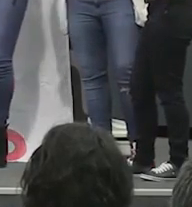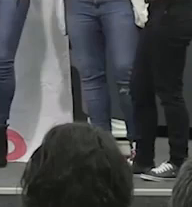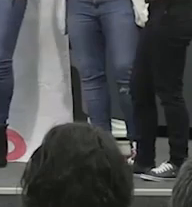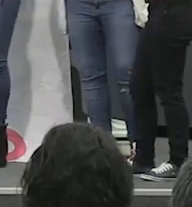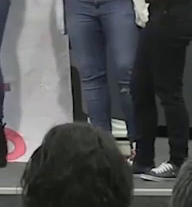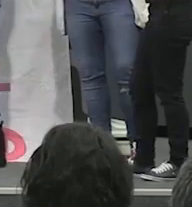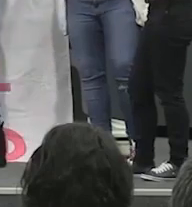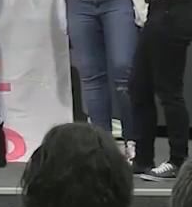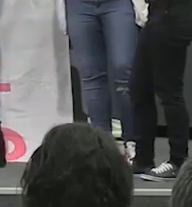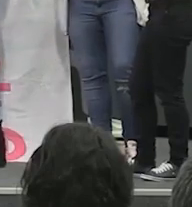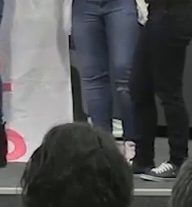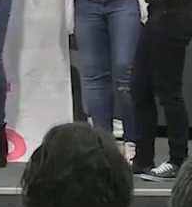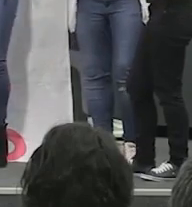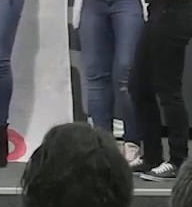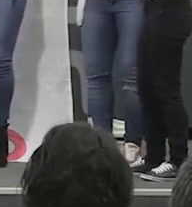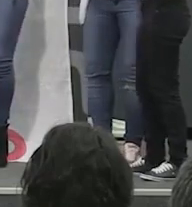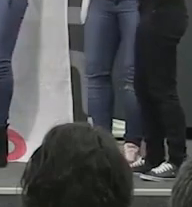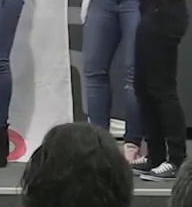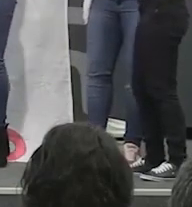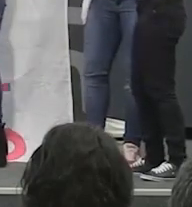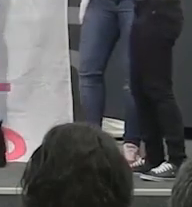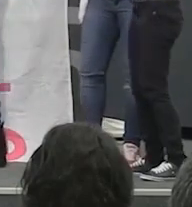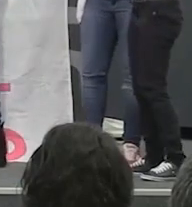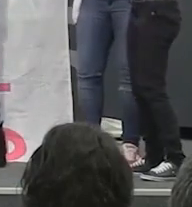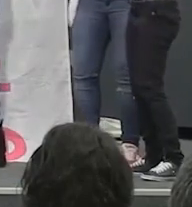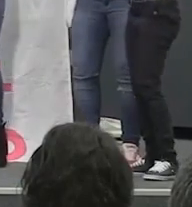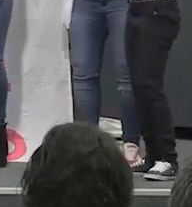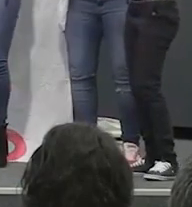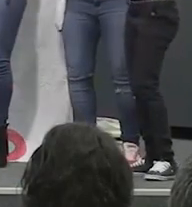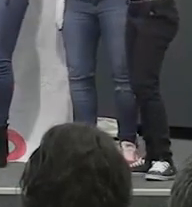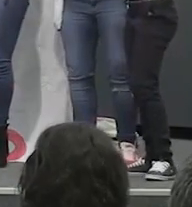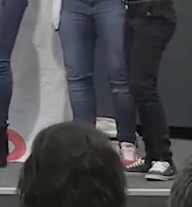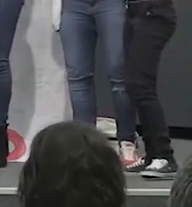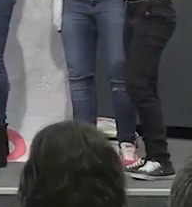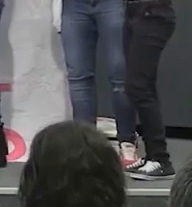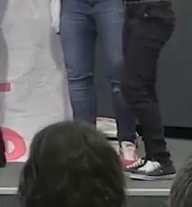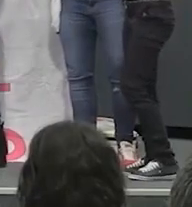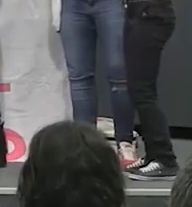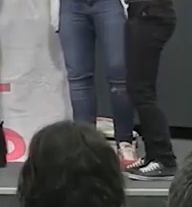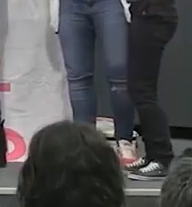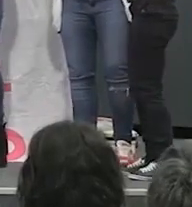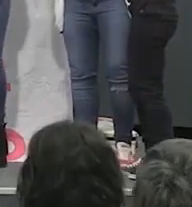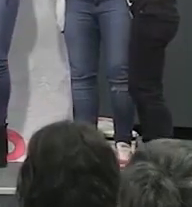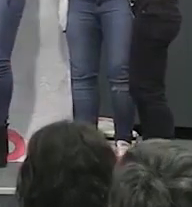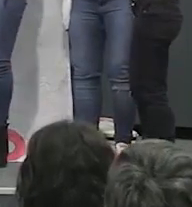cuna y la casta Soy la invisible transmisora de fuego